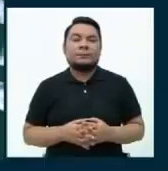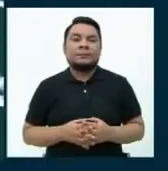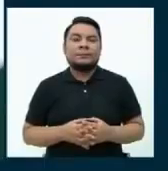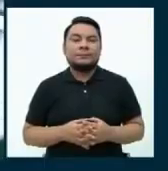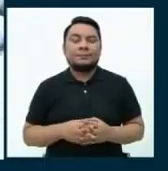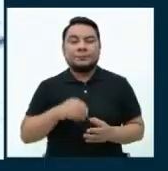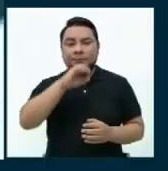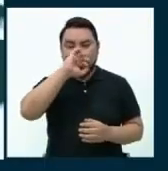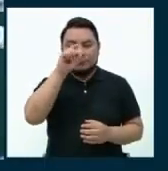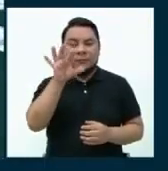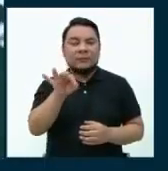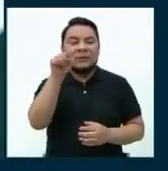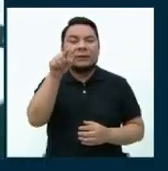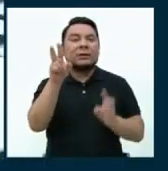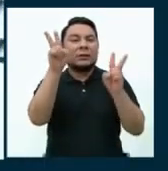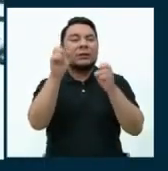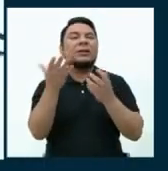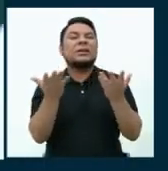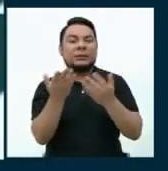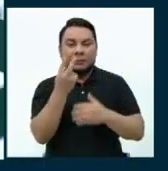Veamos el tema que le toca.